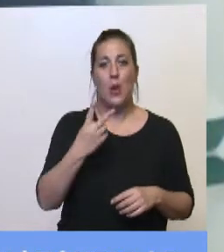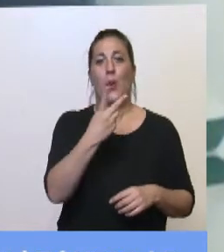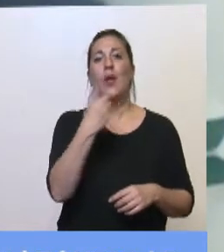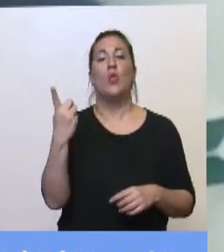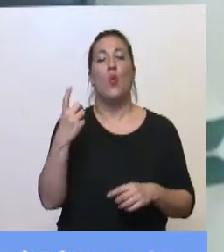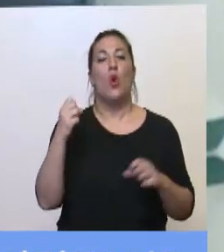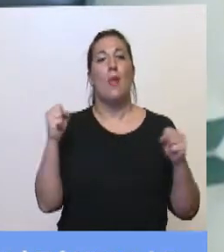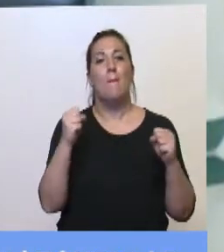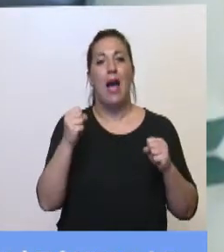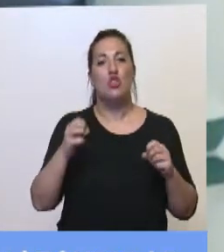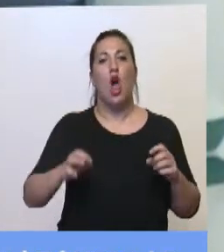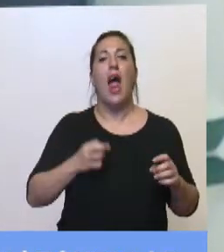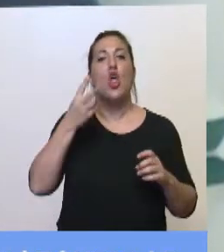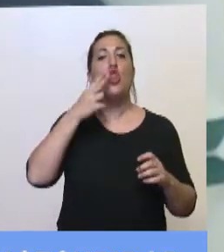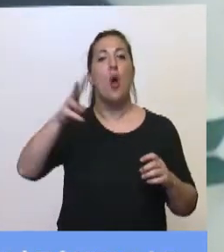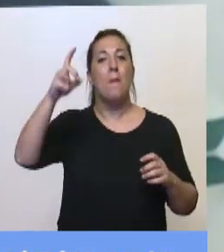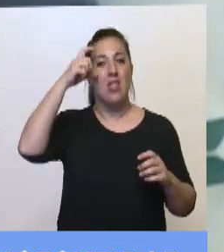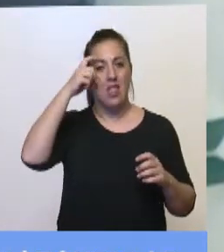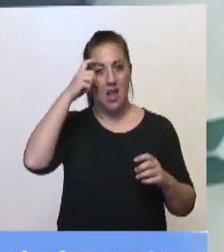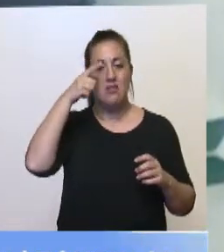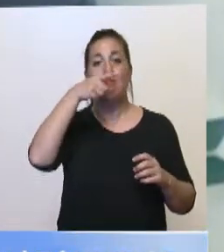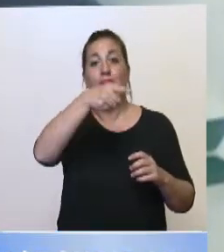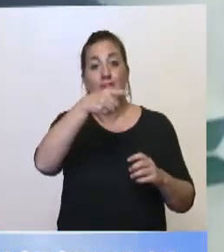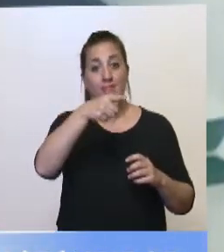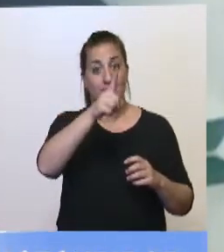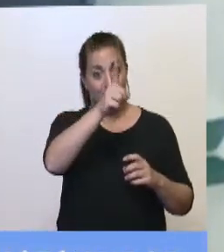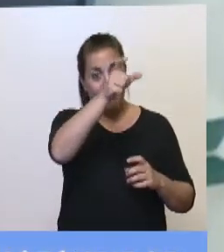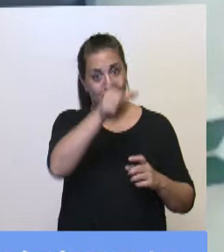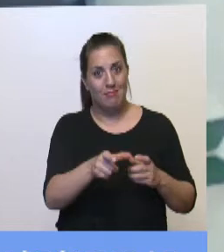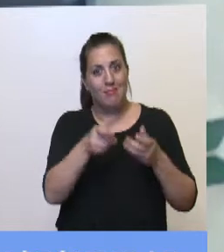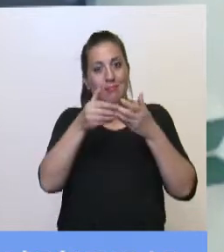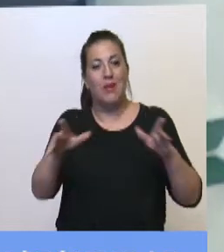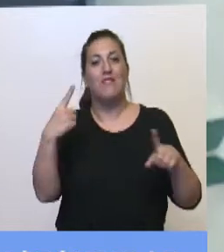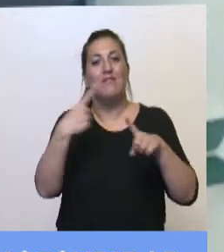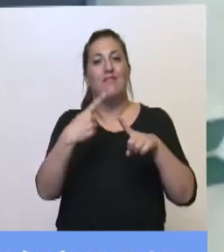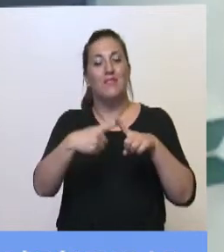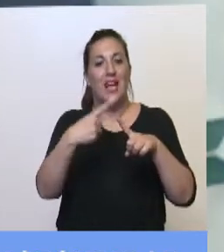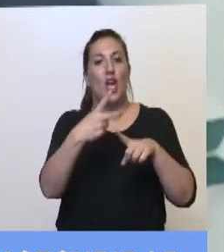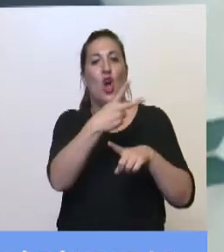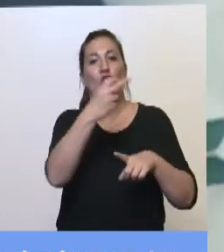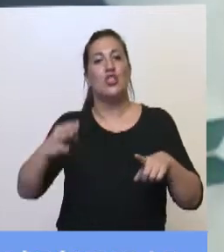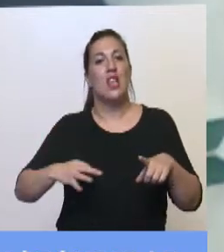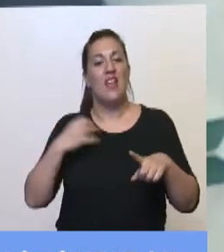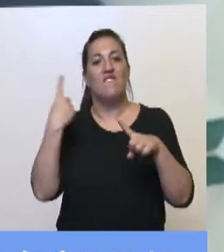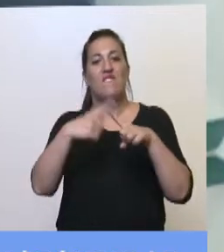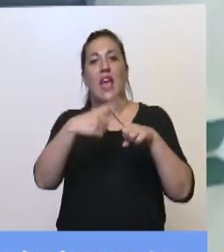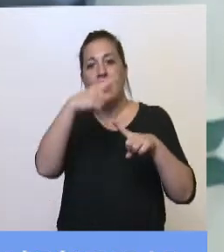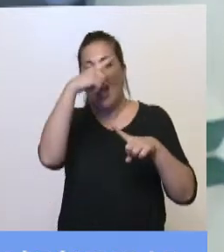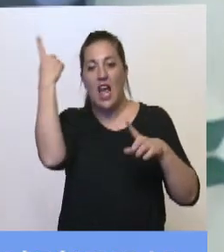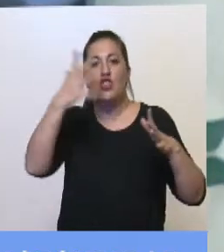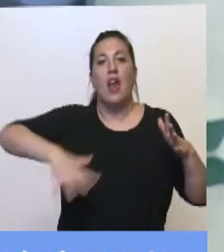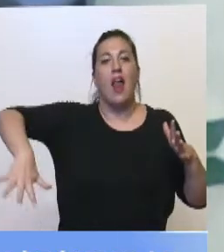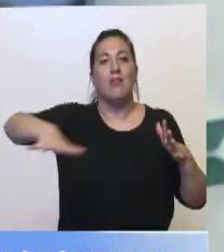de mayo del 2010, usted estaba inaugurando los festejos del Bicentenario, aquella fiesta nacional, popular,